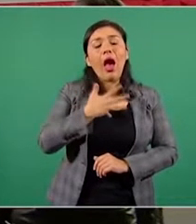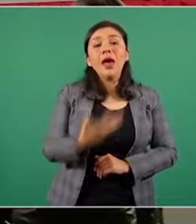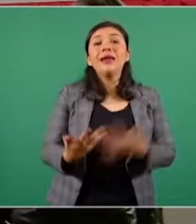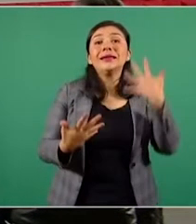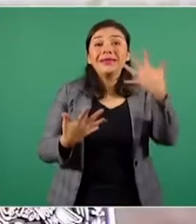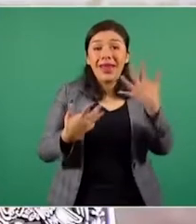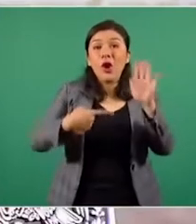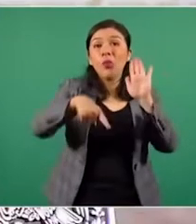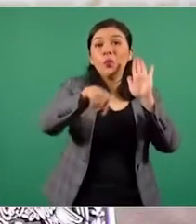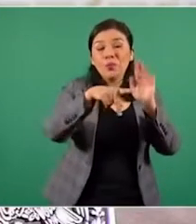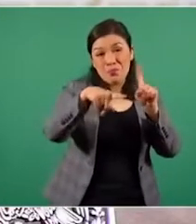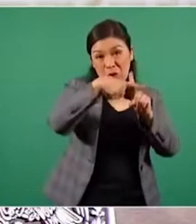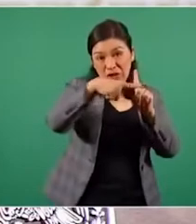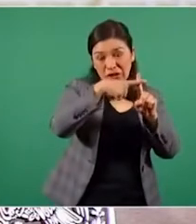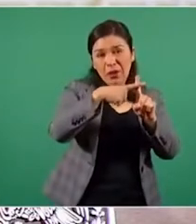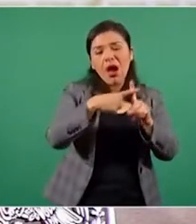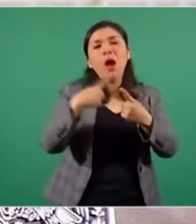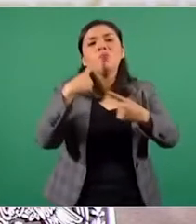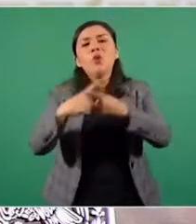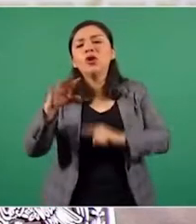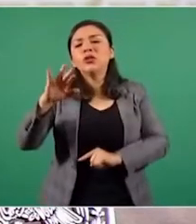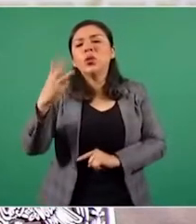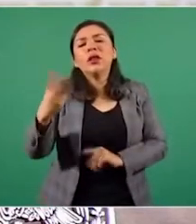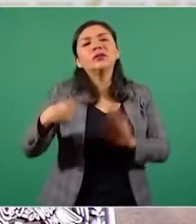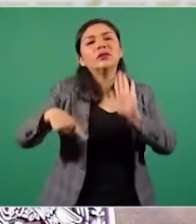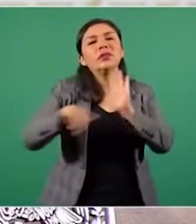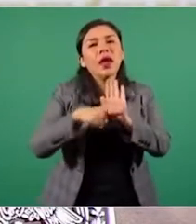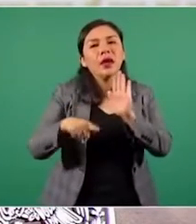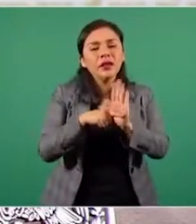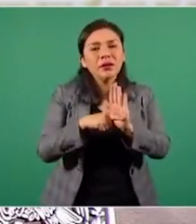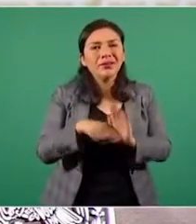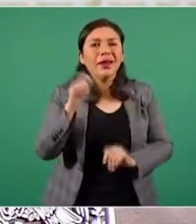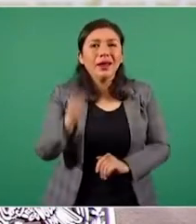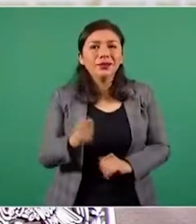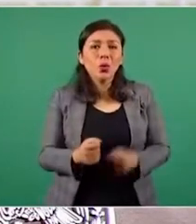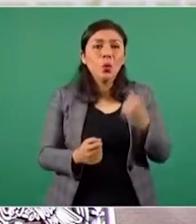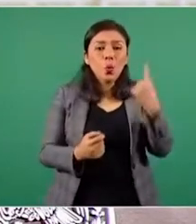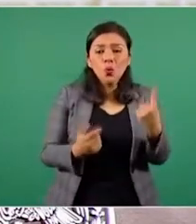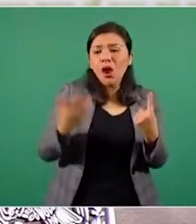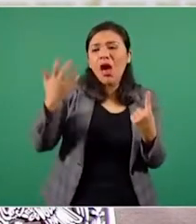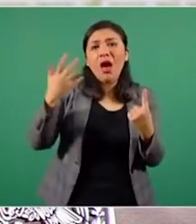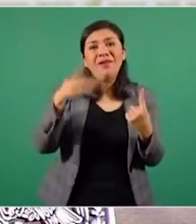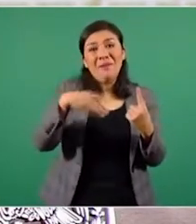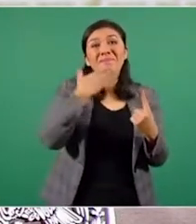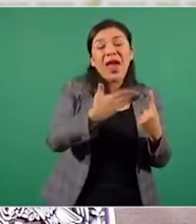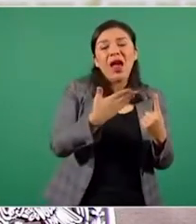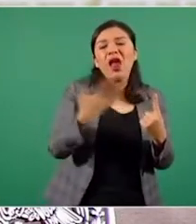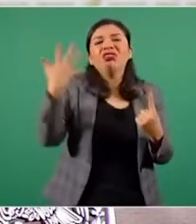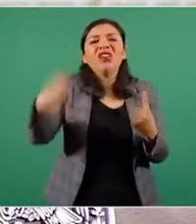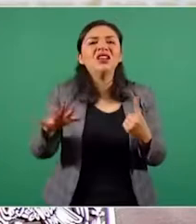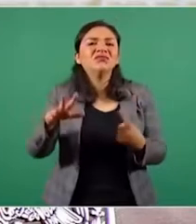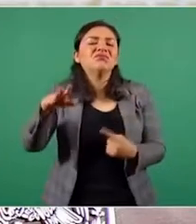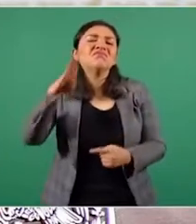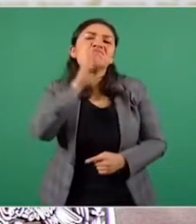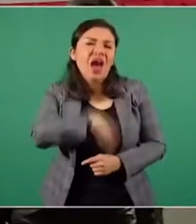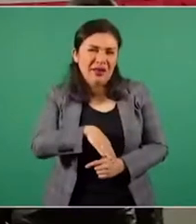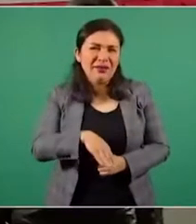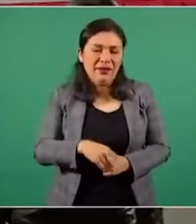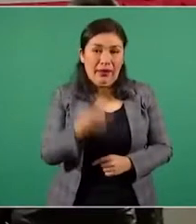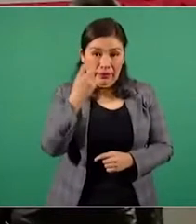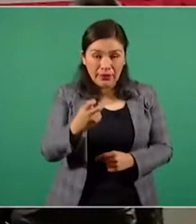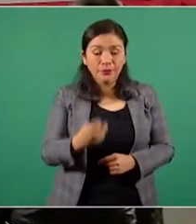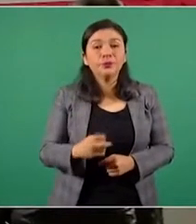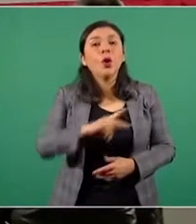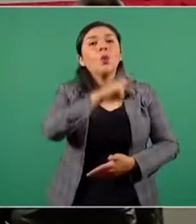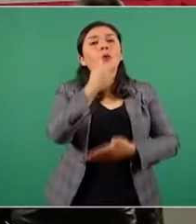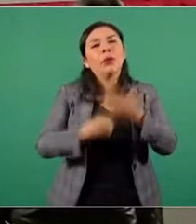positivas por 53 negativas, una positiva por 10 negativas. Ahora bien, entre los